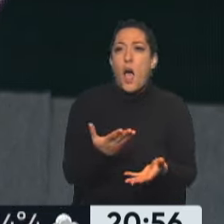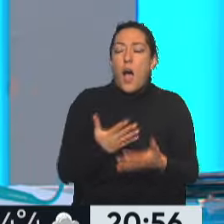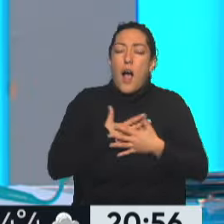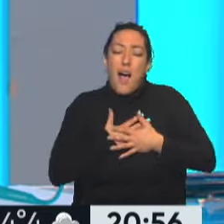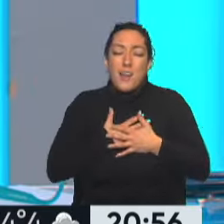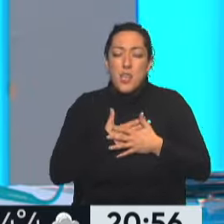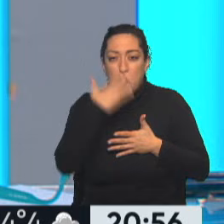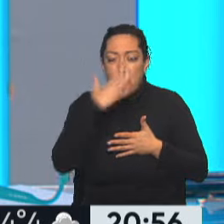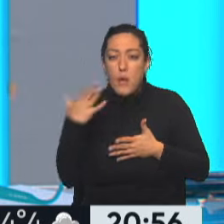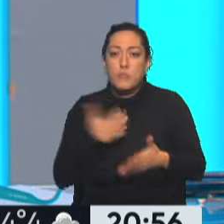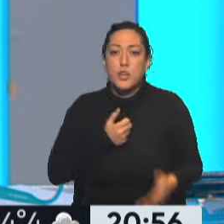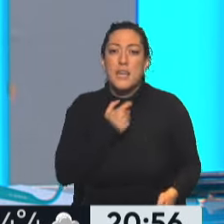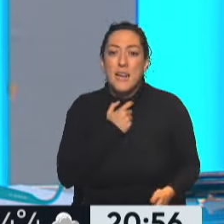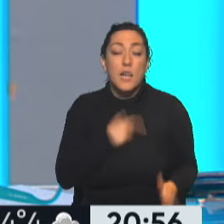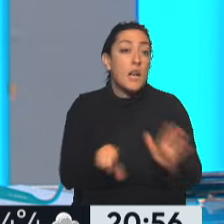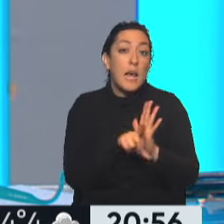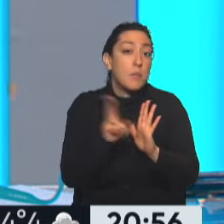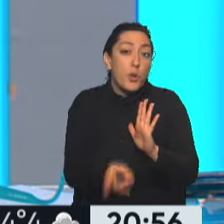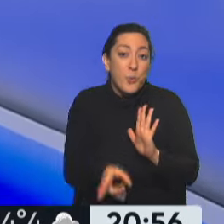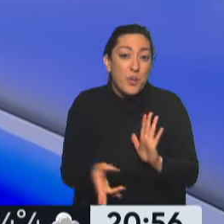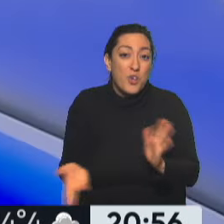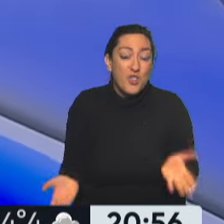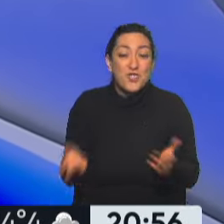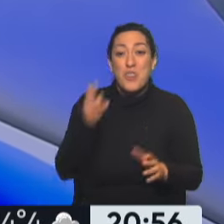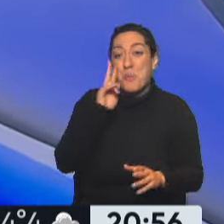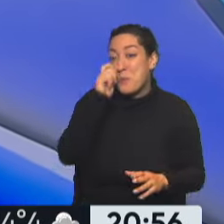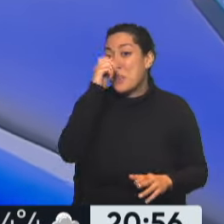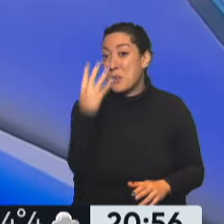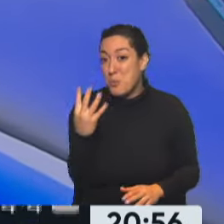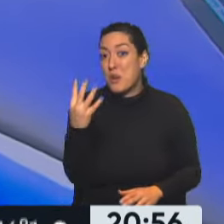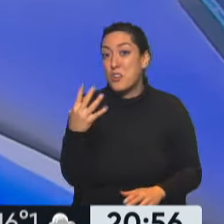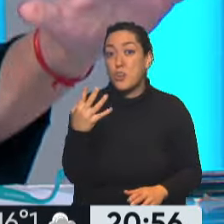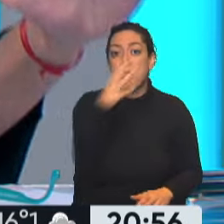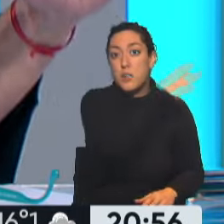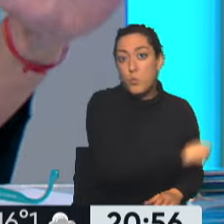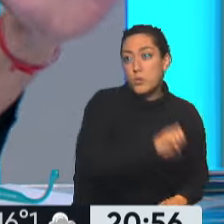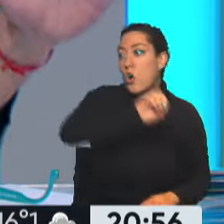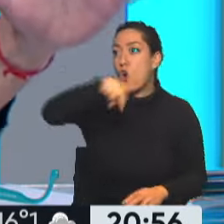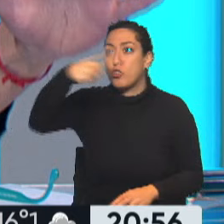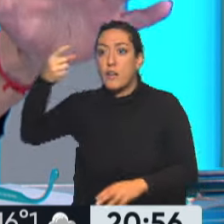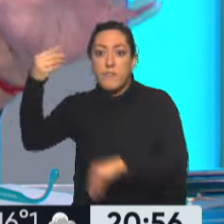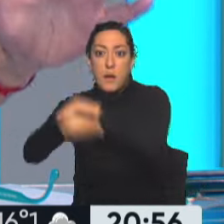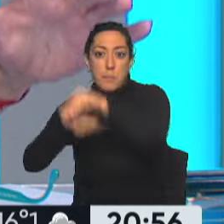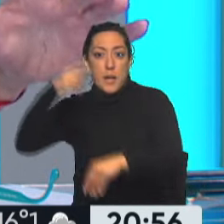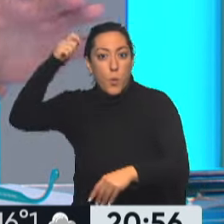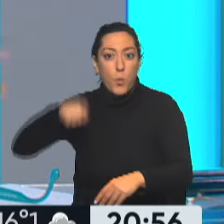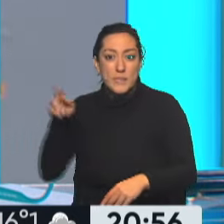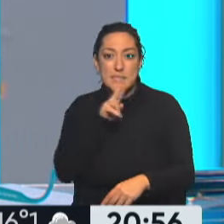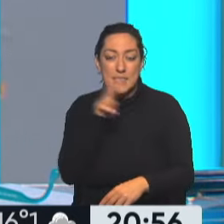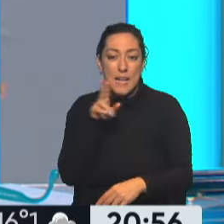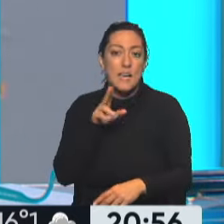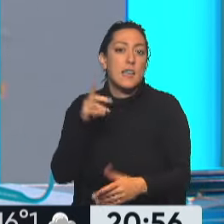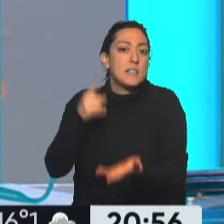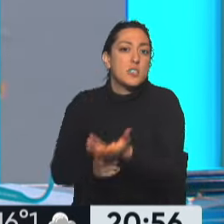chico? Bueno, pero nuestra ley no lo permite. Entonces, en el 2024 se la sacan y se la dan a la familia que elige la jueza como adoptante.